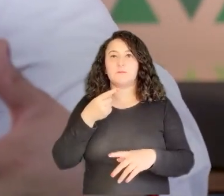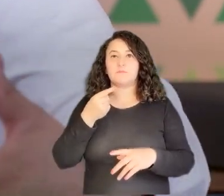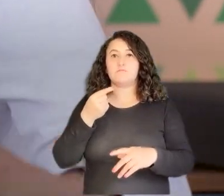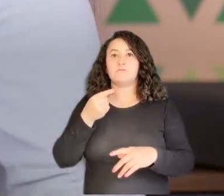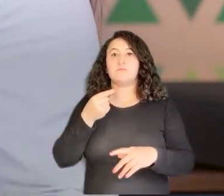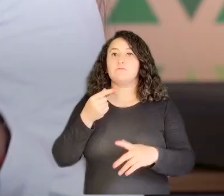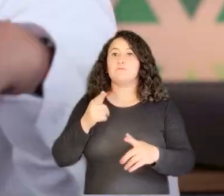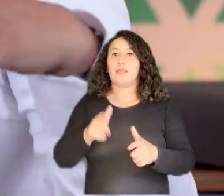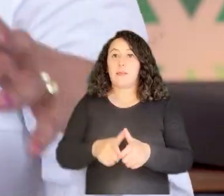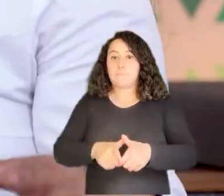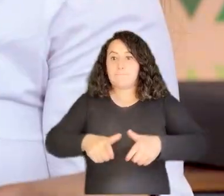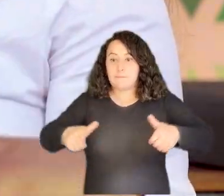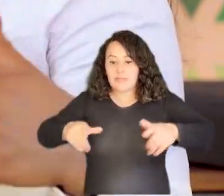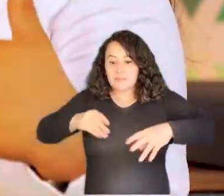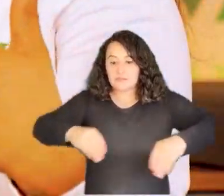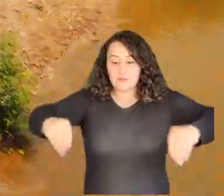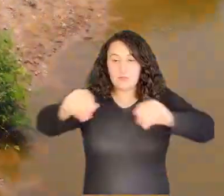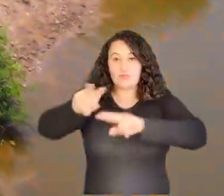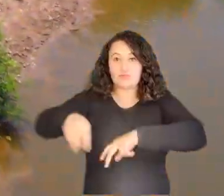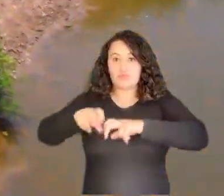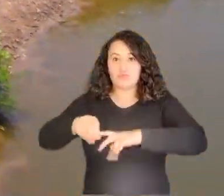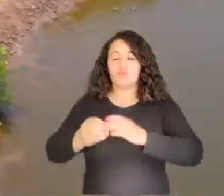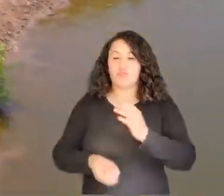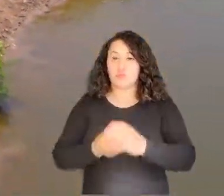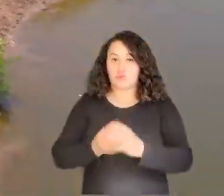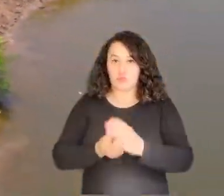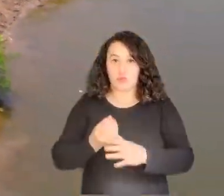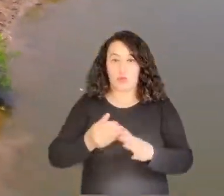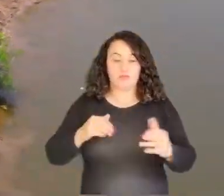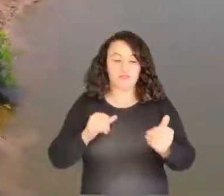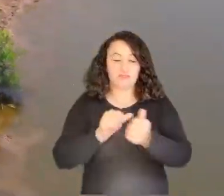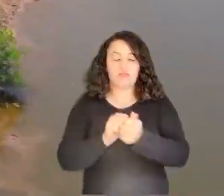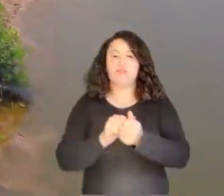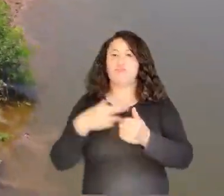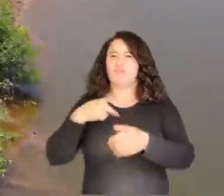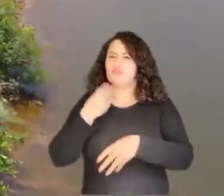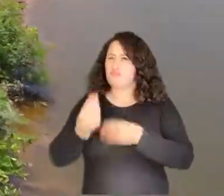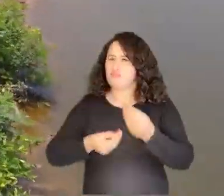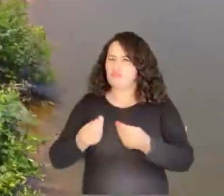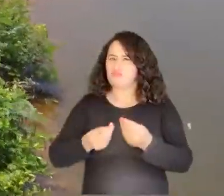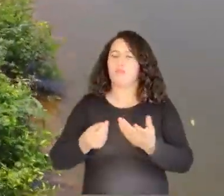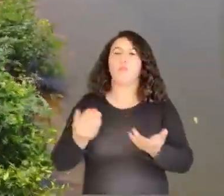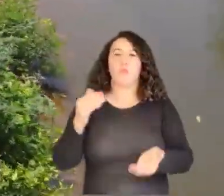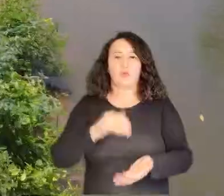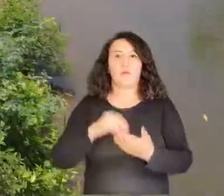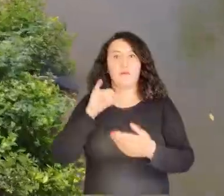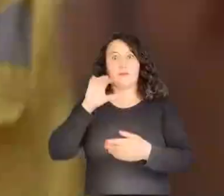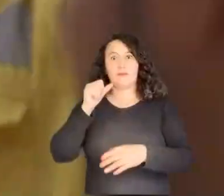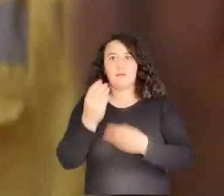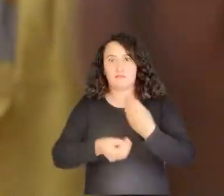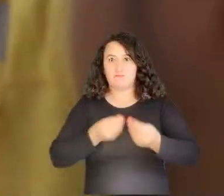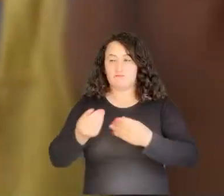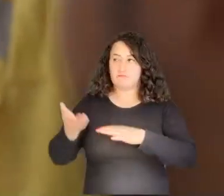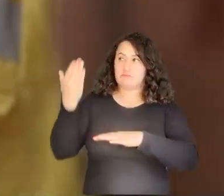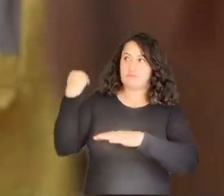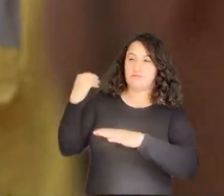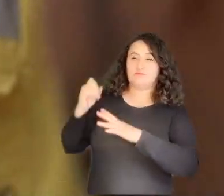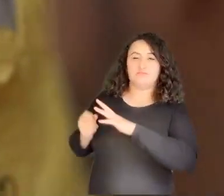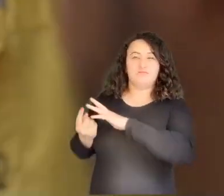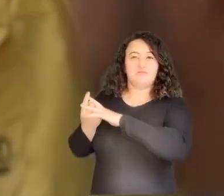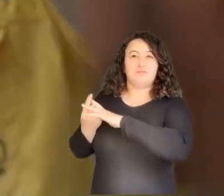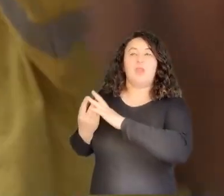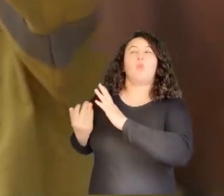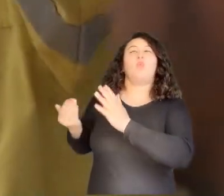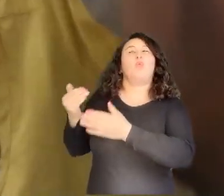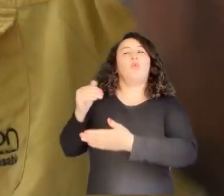agropecuaria acompañando a este tipo de productores. Entonces lo que hacemos es retomar lo que el ICA hacía ya en sus orígenes y